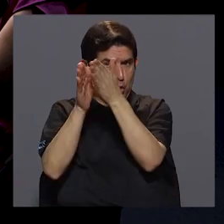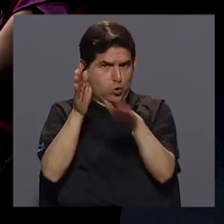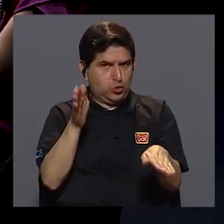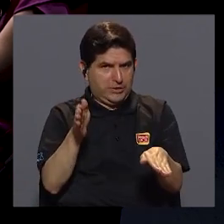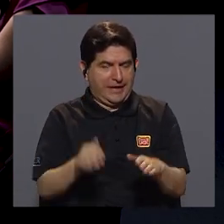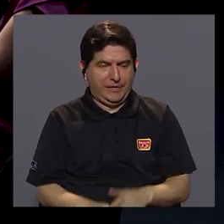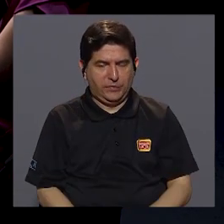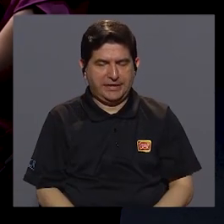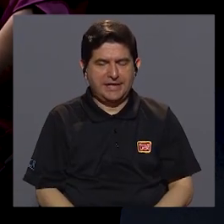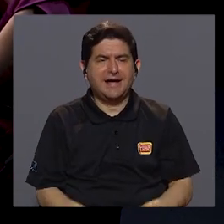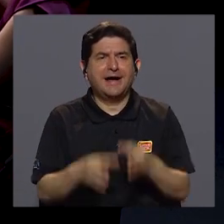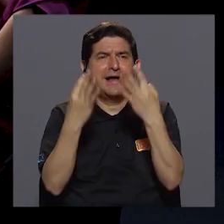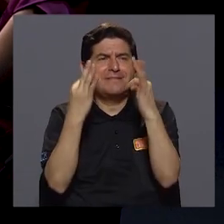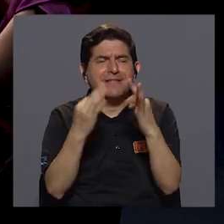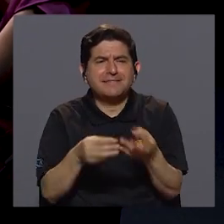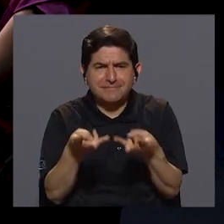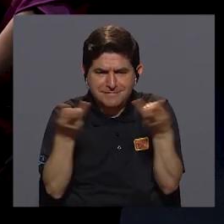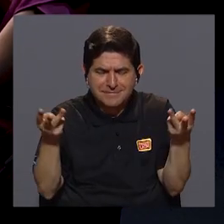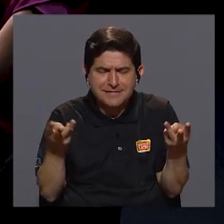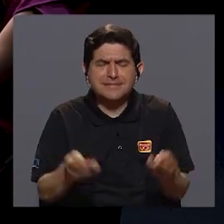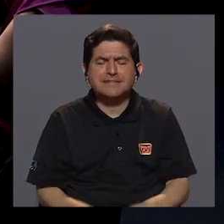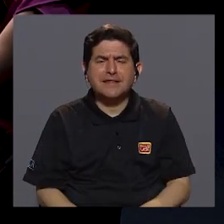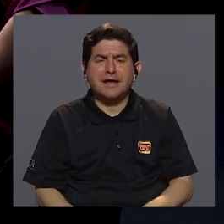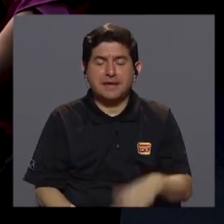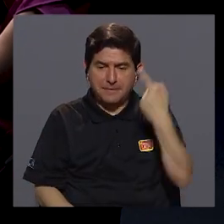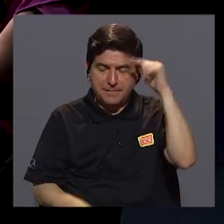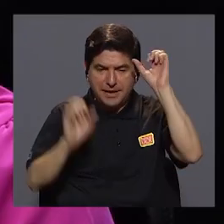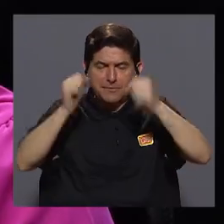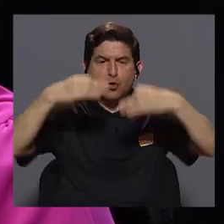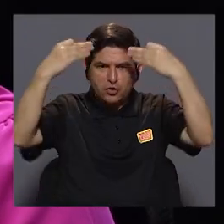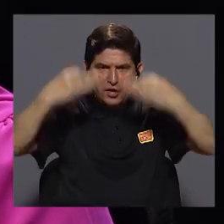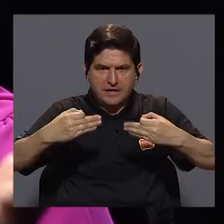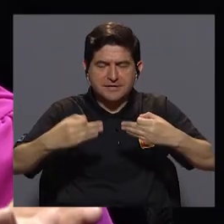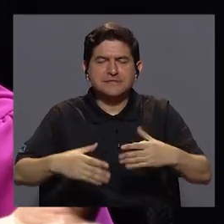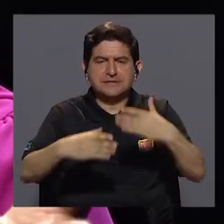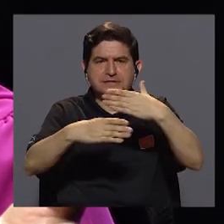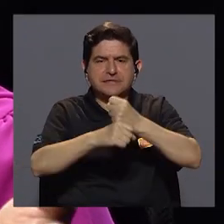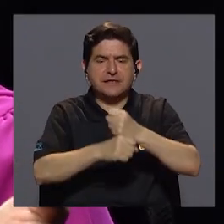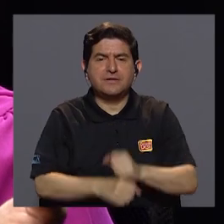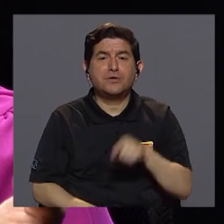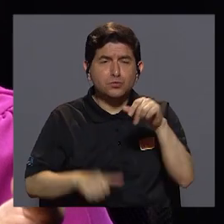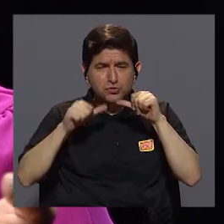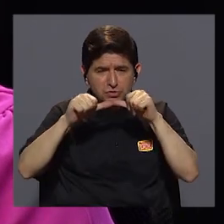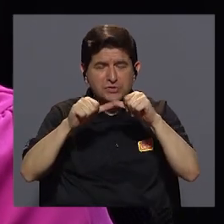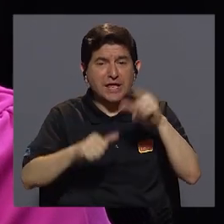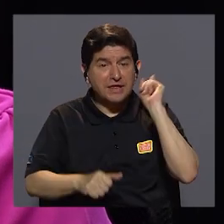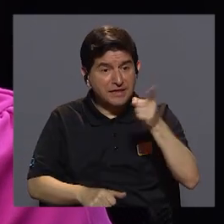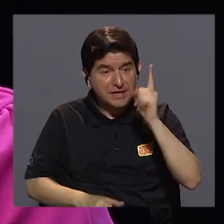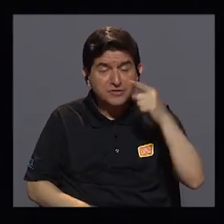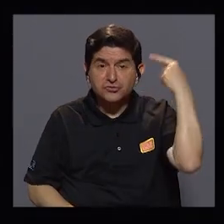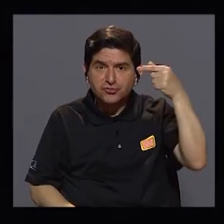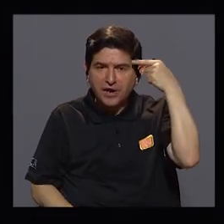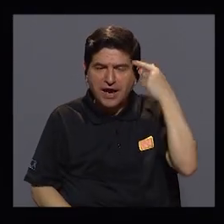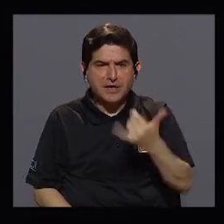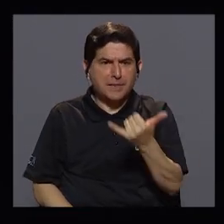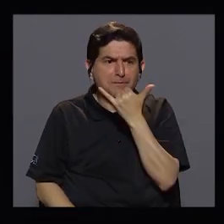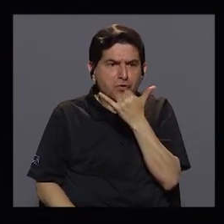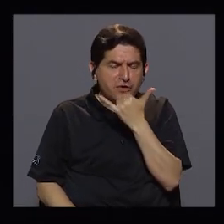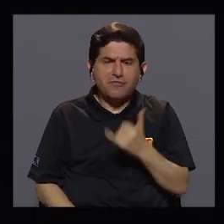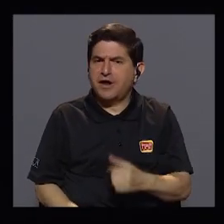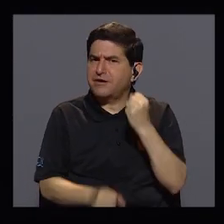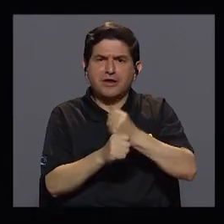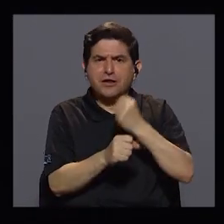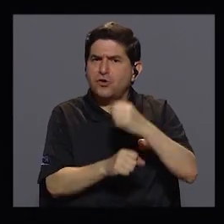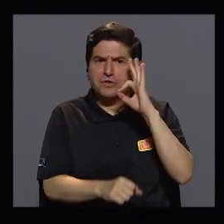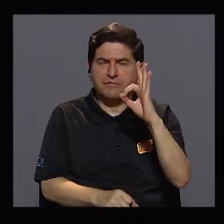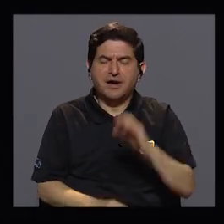tratado de generar los insumos necesarios para las tomas de decisiones. De hecho... Es que ustedes constantemente regañan al Estado porque se equivocan, no se ven las cosas. Hace